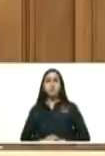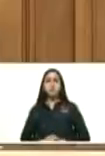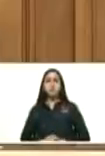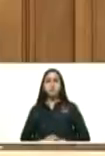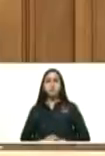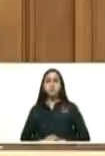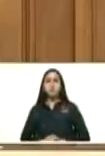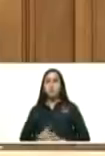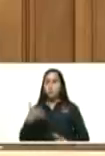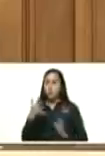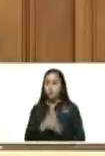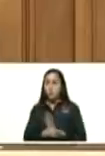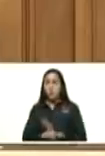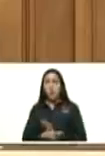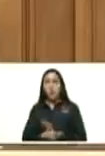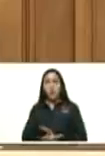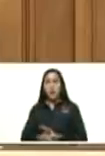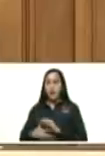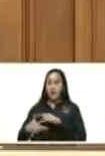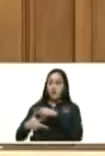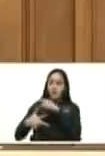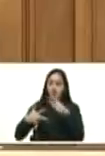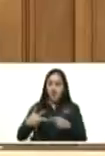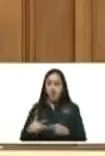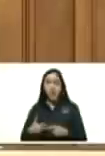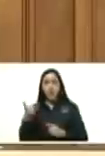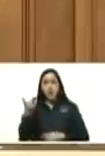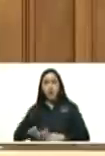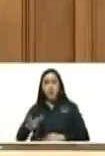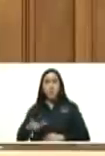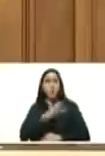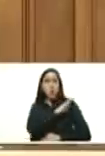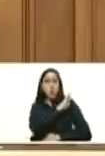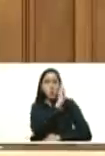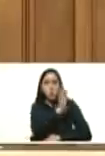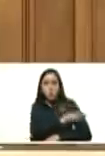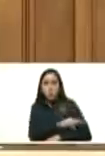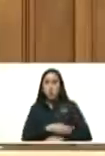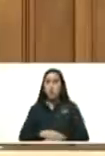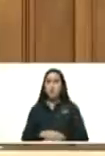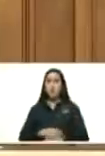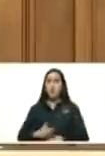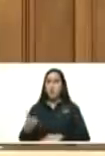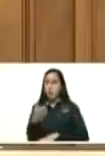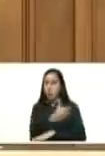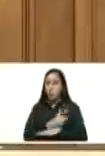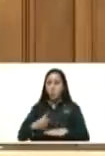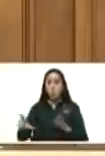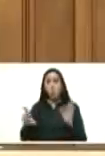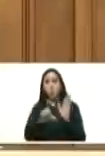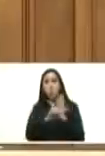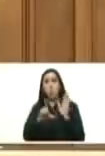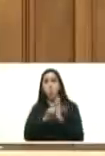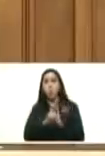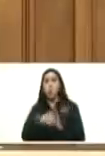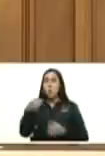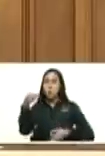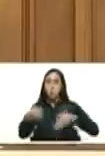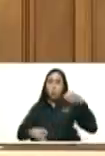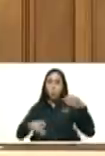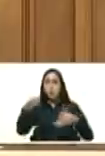además de los tres poderes clásicos el poder ejecutivo el poder legislativo el poder judicial